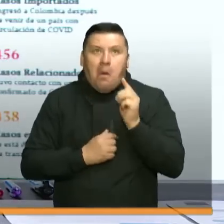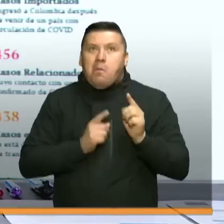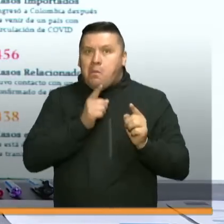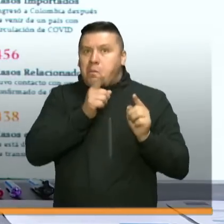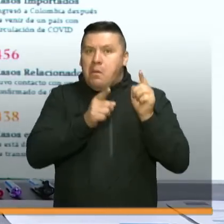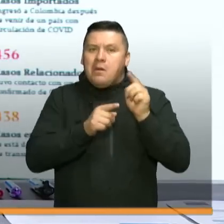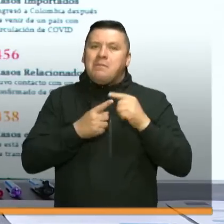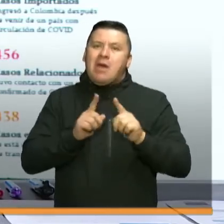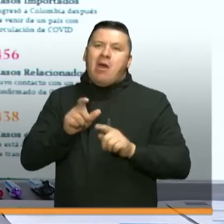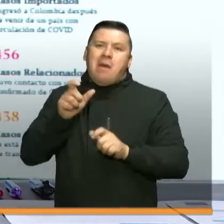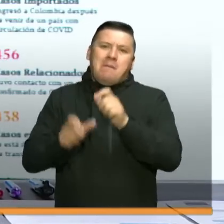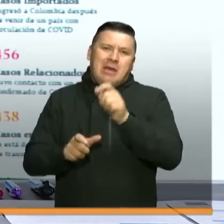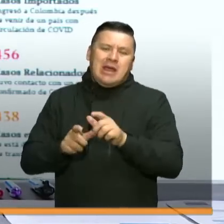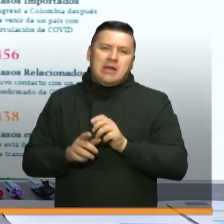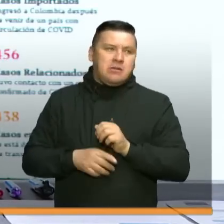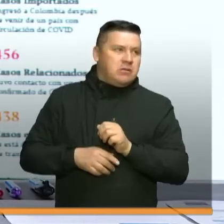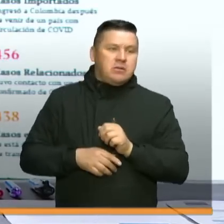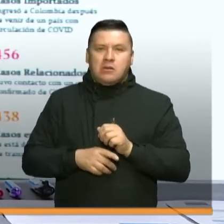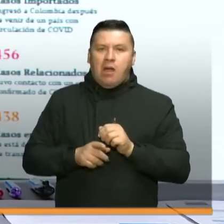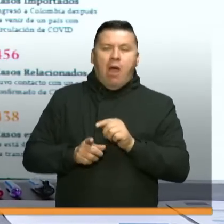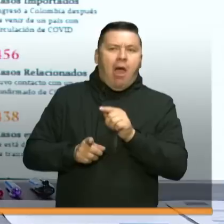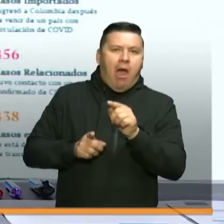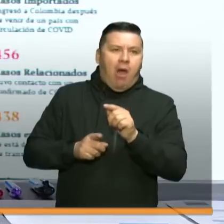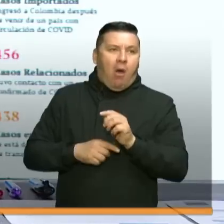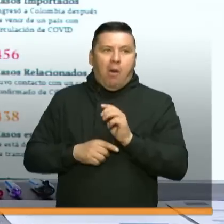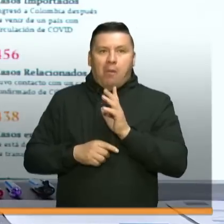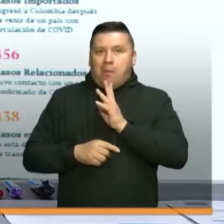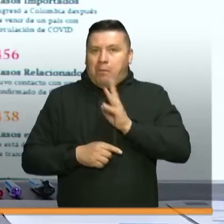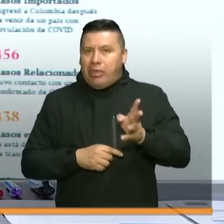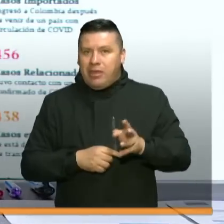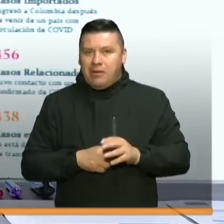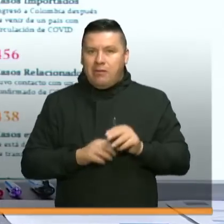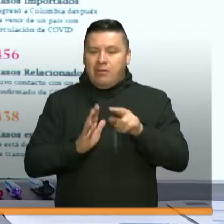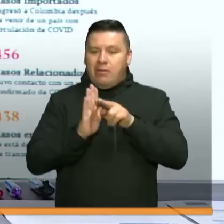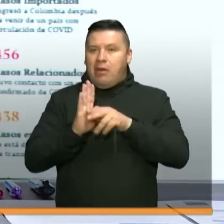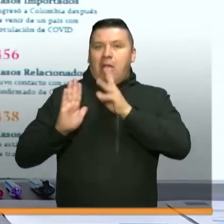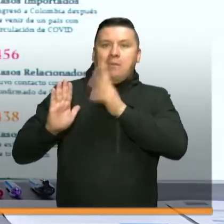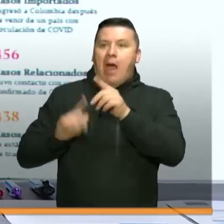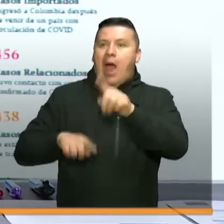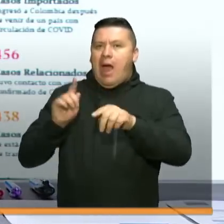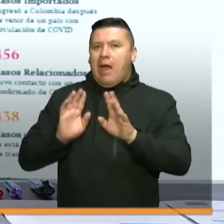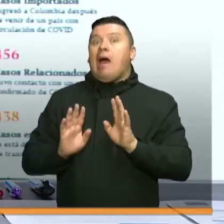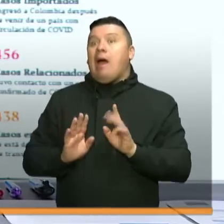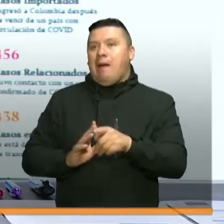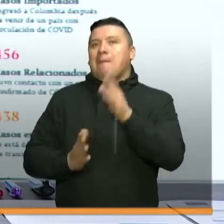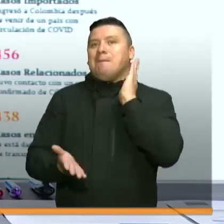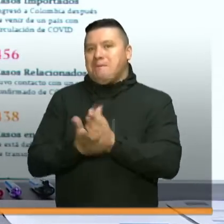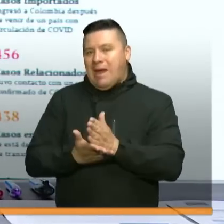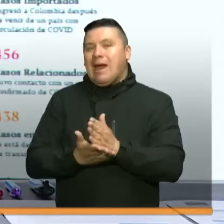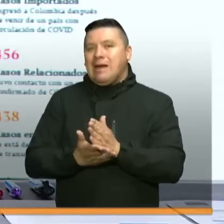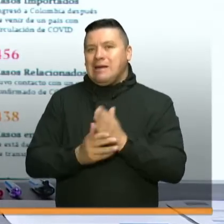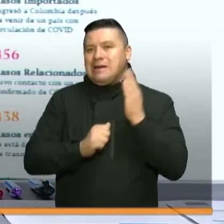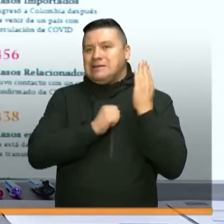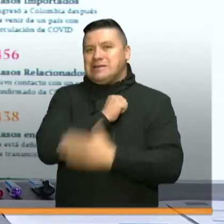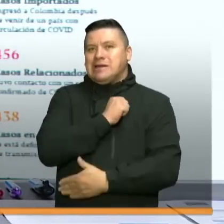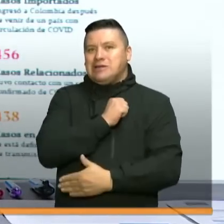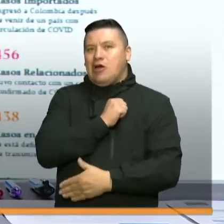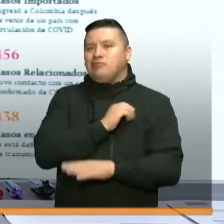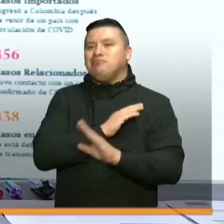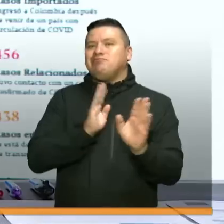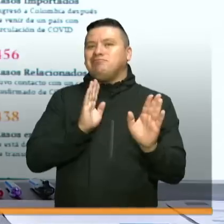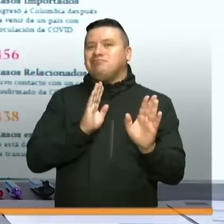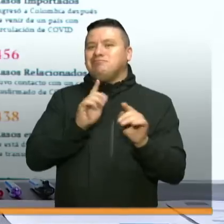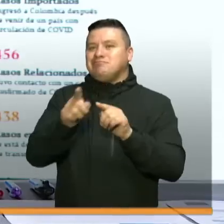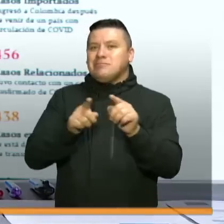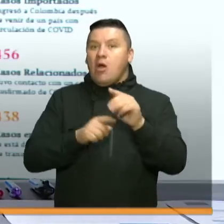Hay personas que han tratado de pasarse por la faja de las normas y por supuesto se han enfrentado o a la sanción social o a